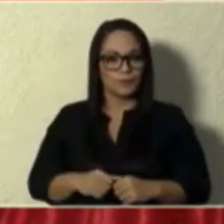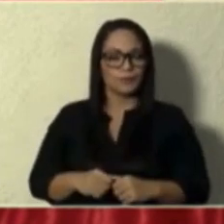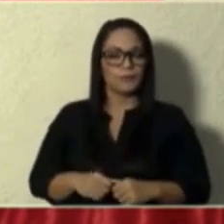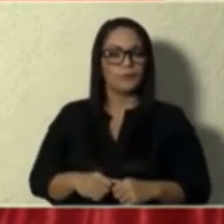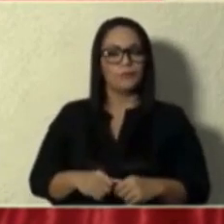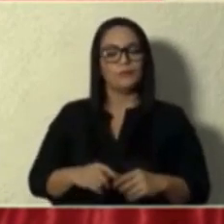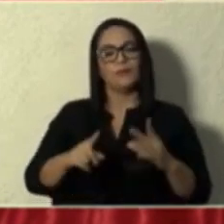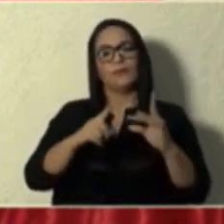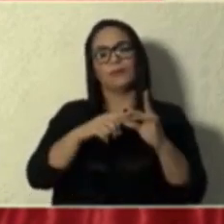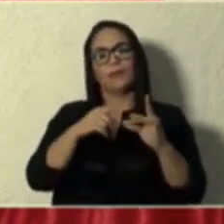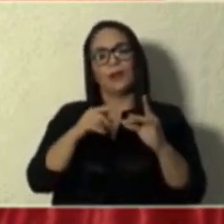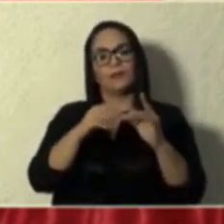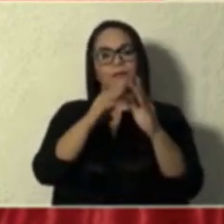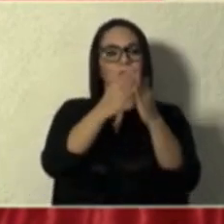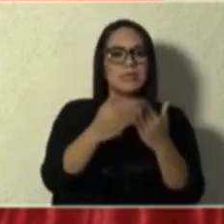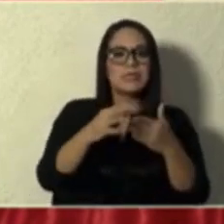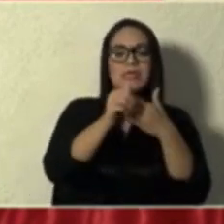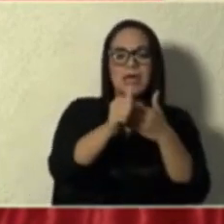alimentarias.